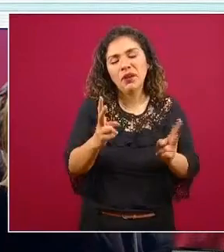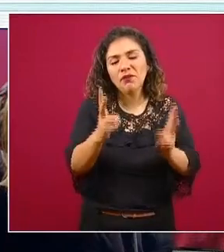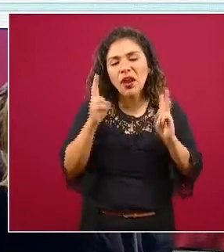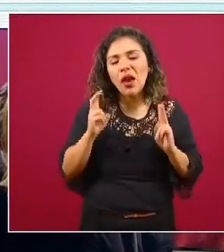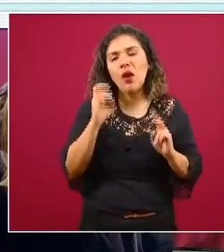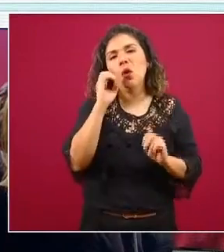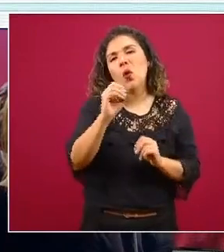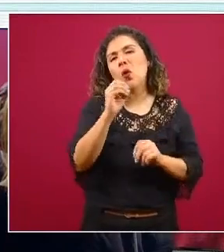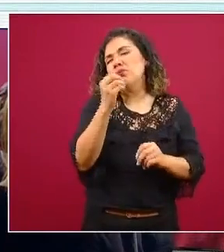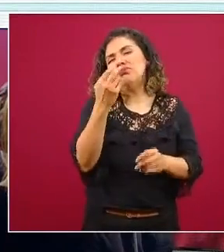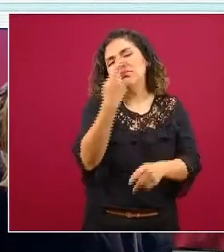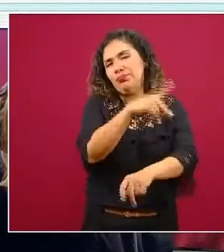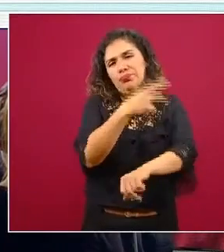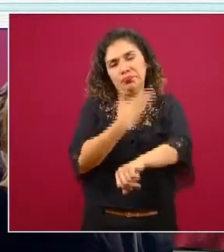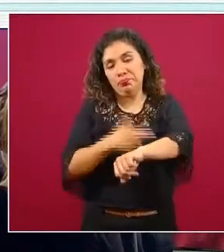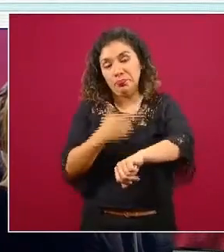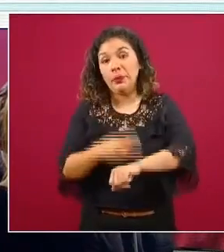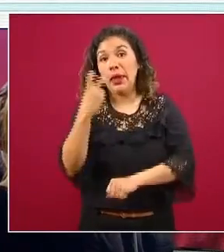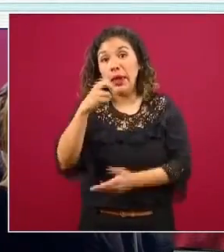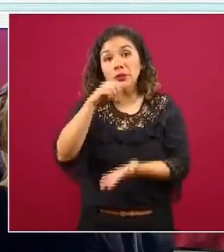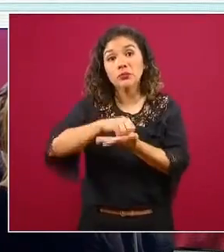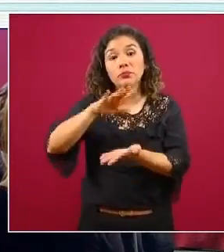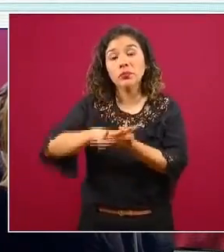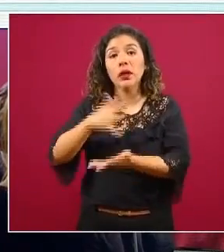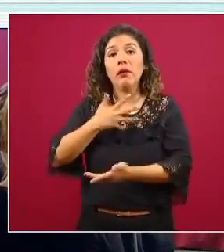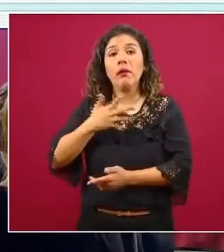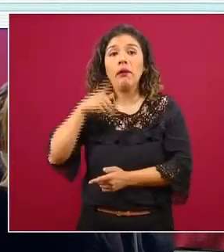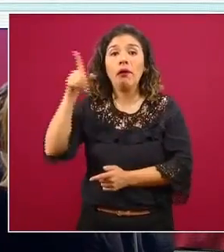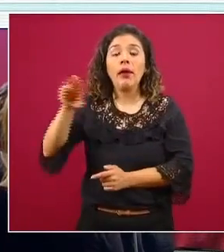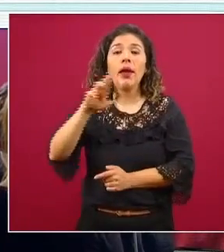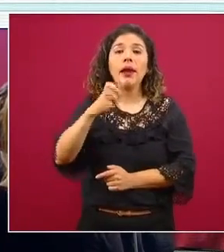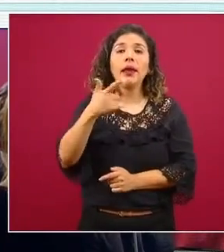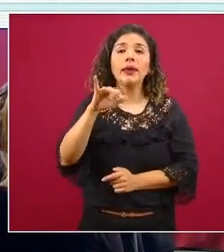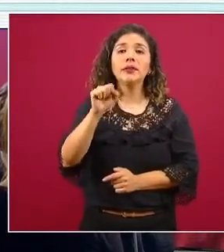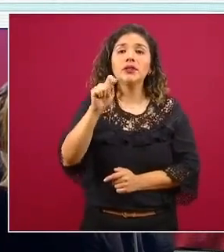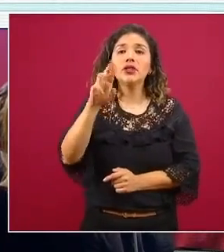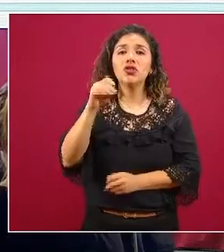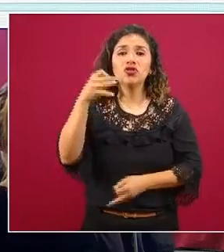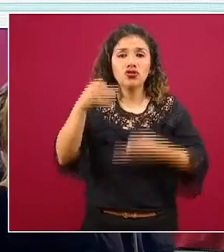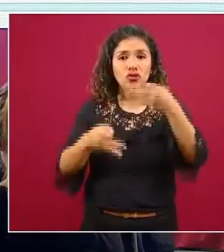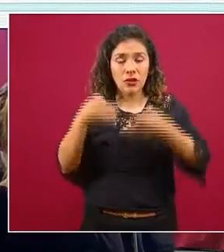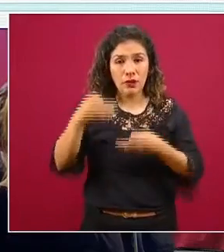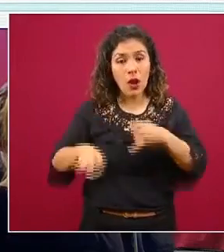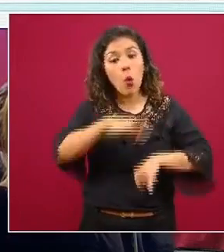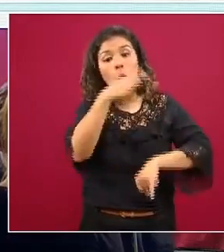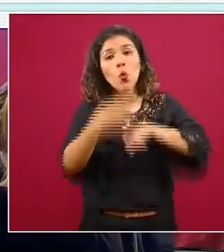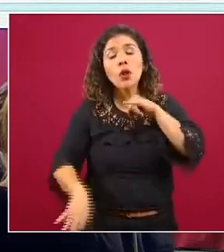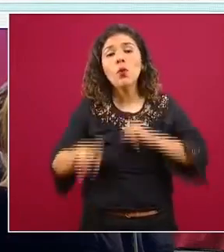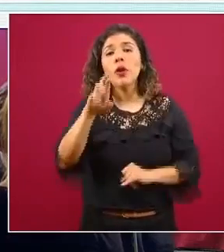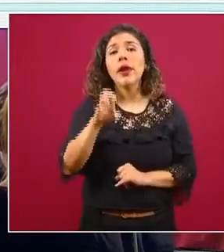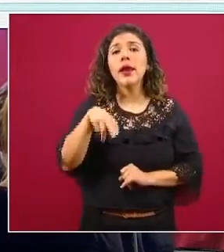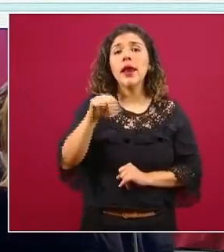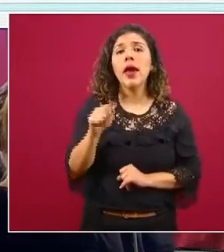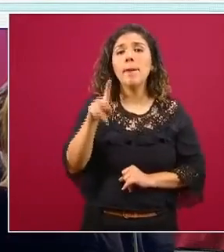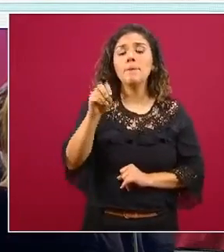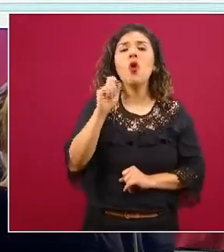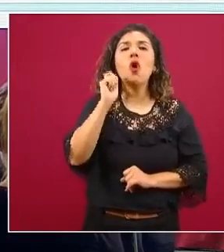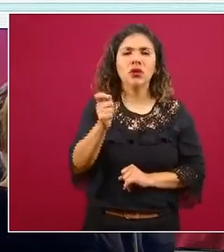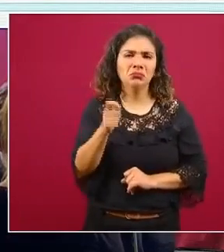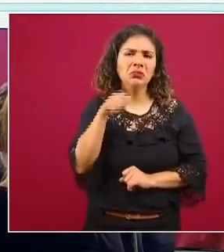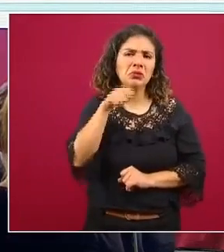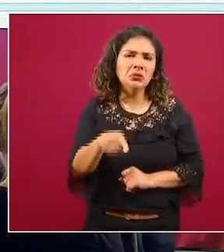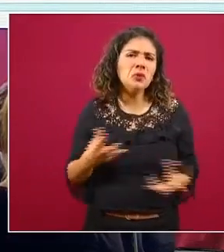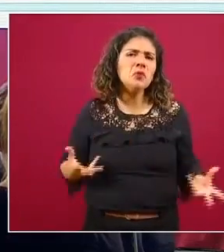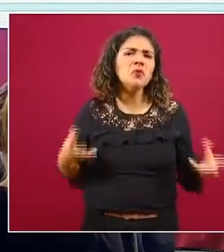necesarios y eso es lo que tiene el registro civil eso es lo que tienen los registros y al final RENAPO es una red que puede